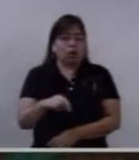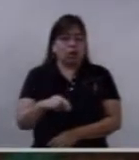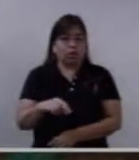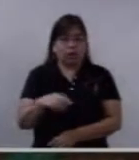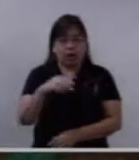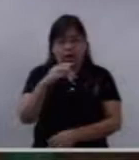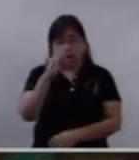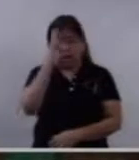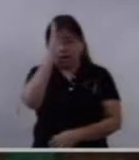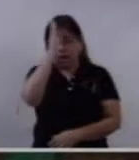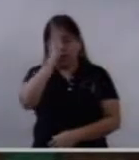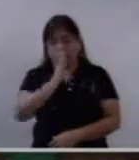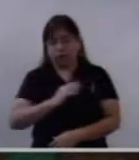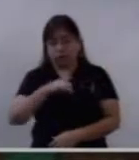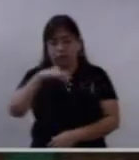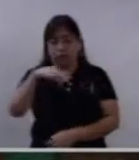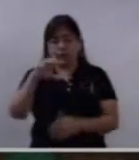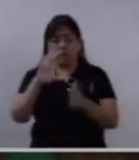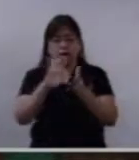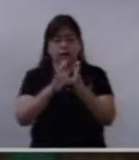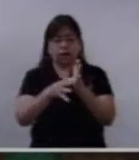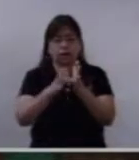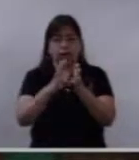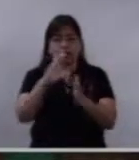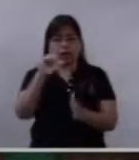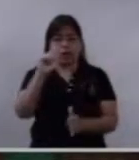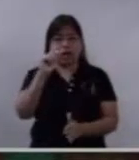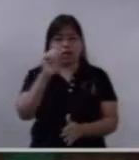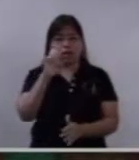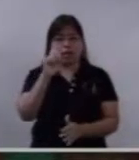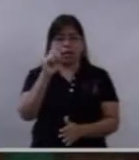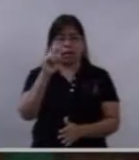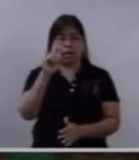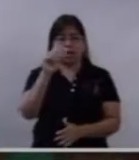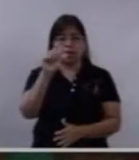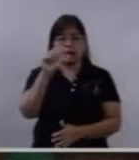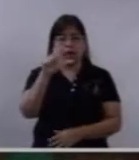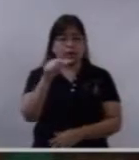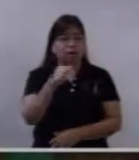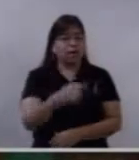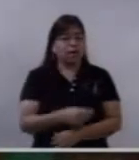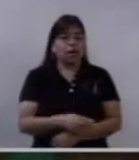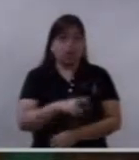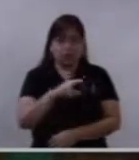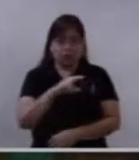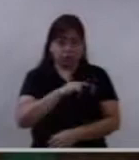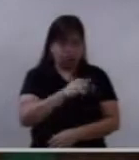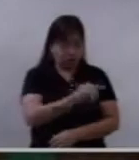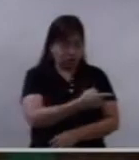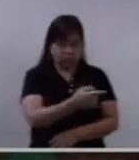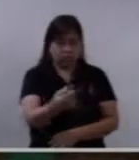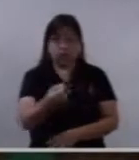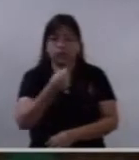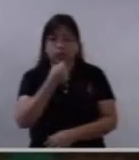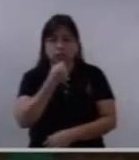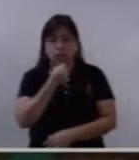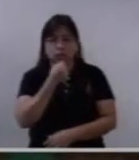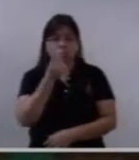en la Catedral. De manera especial, a ustedes, niñas y niños,